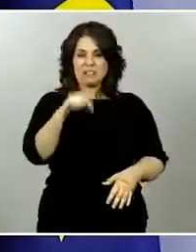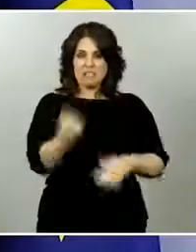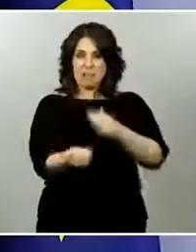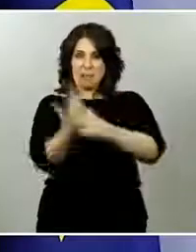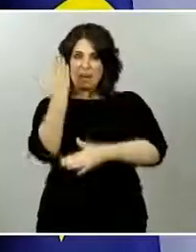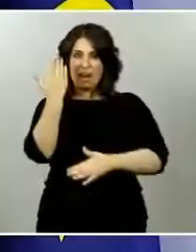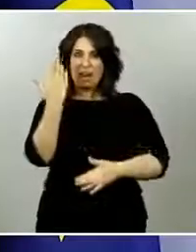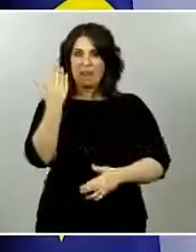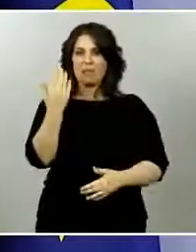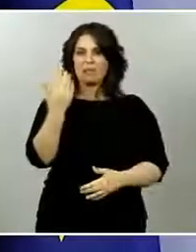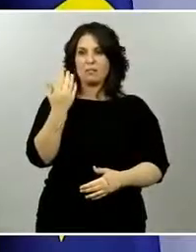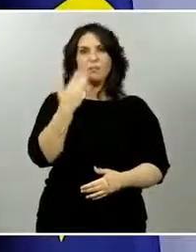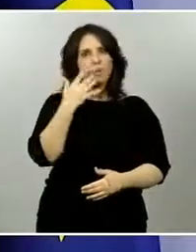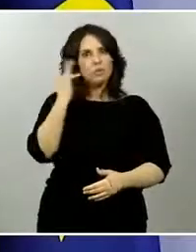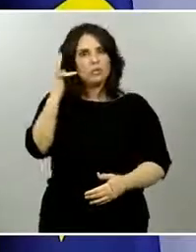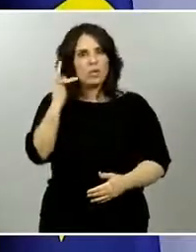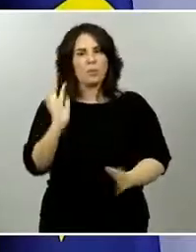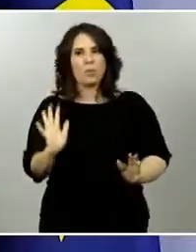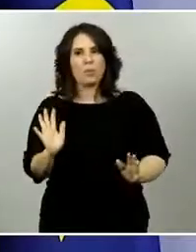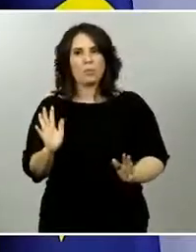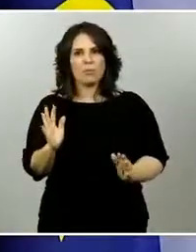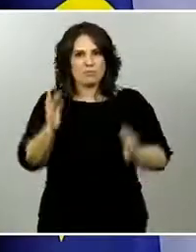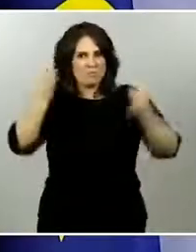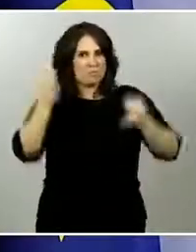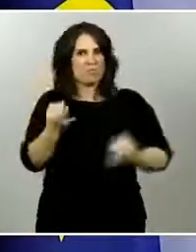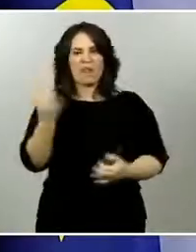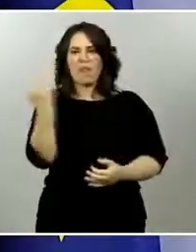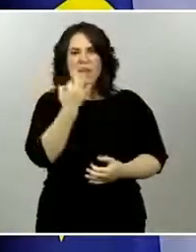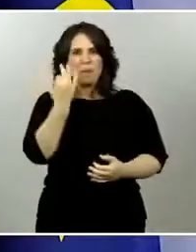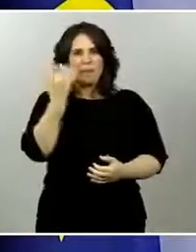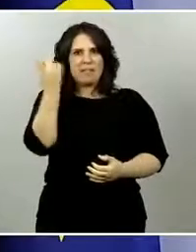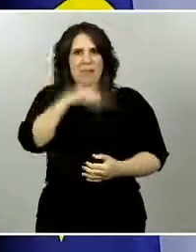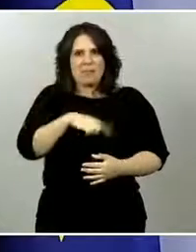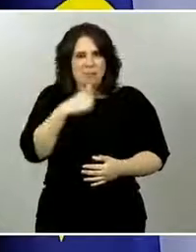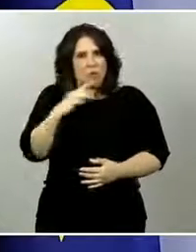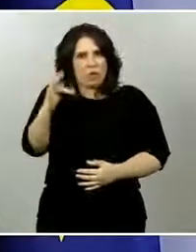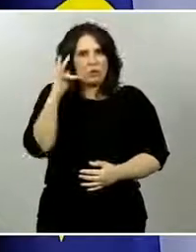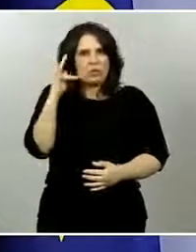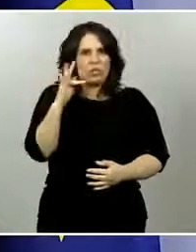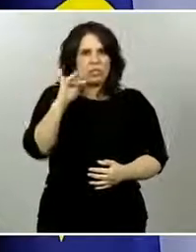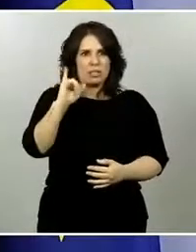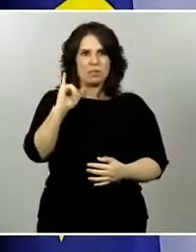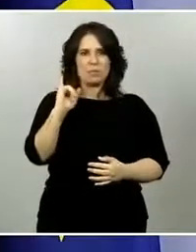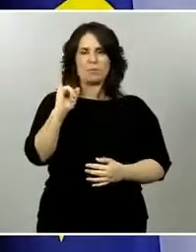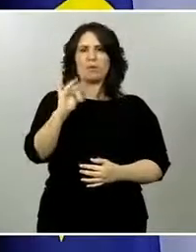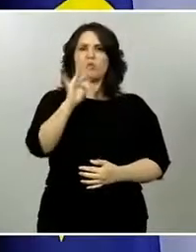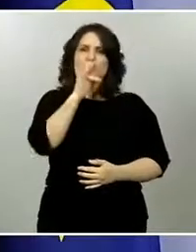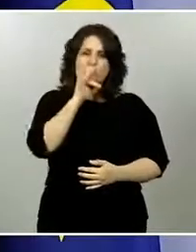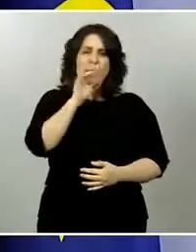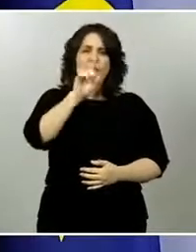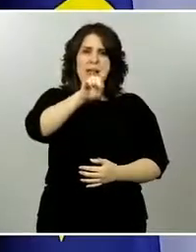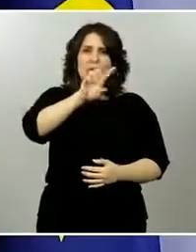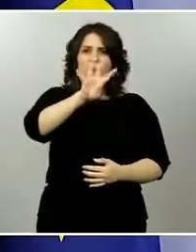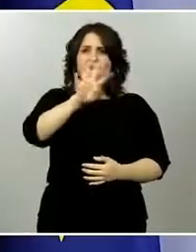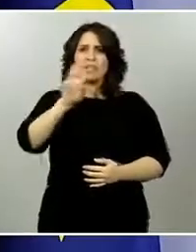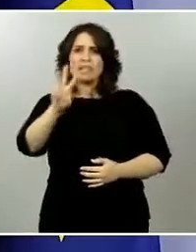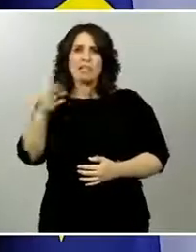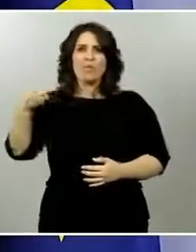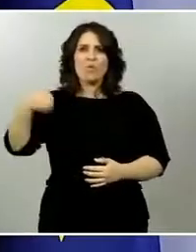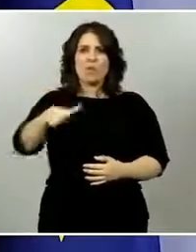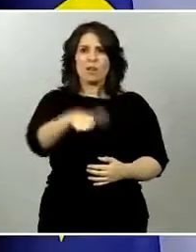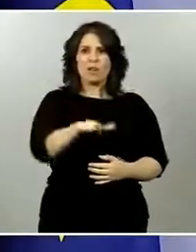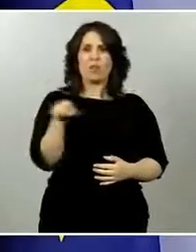criterio técnico y en la evidencia y la evaluación que hagan nuestros técnicos de cómo evoluciona la pandemia. Las cifras que hemos conocido esta mañana son cifras